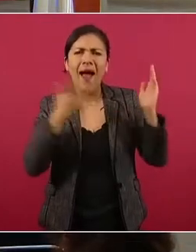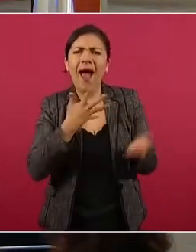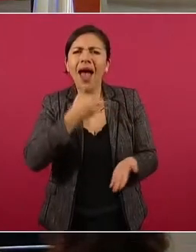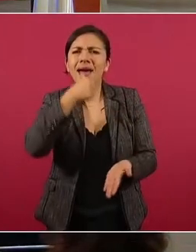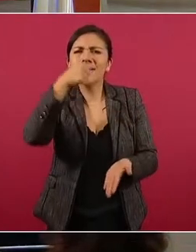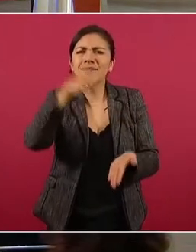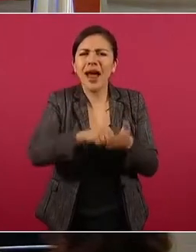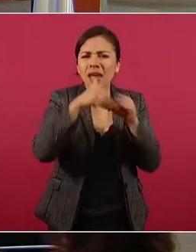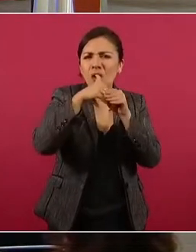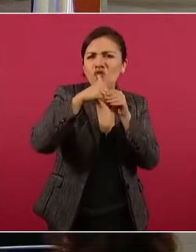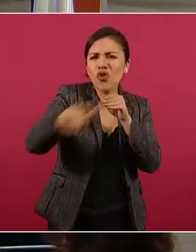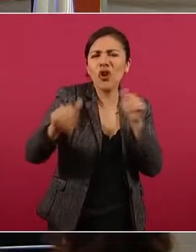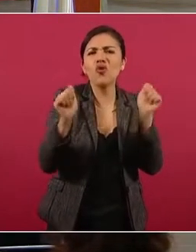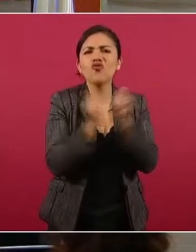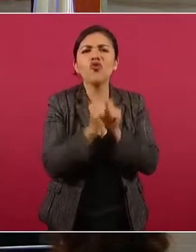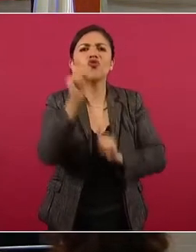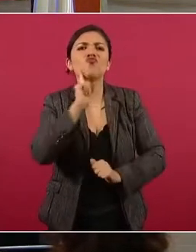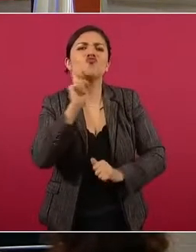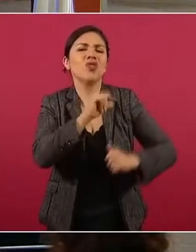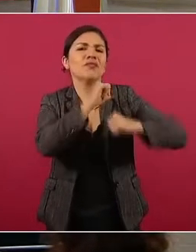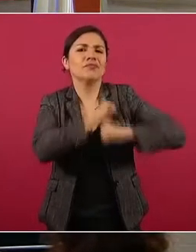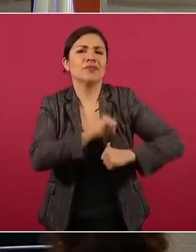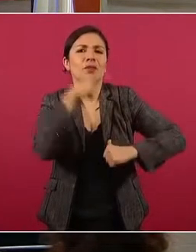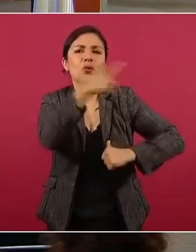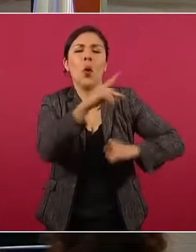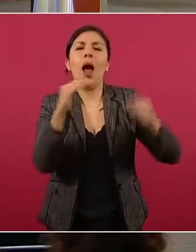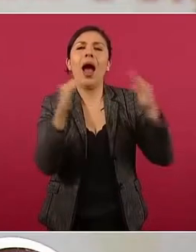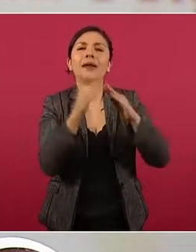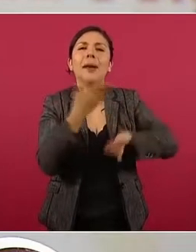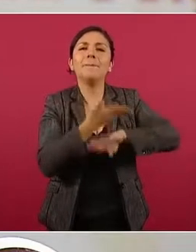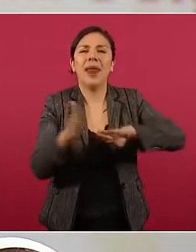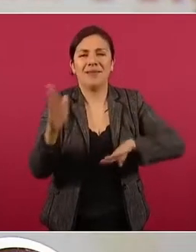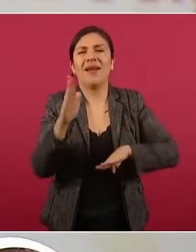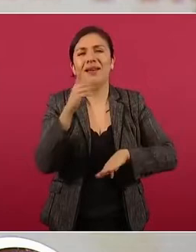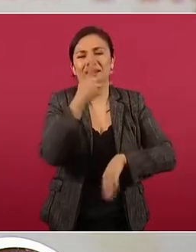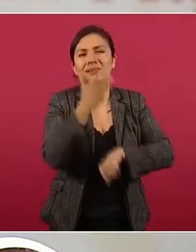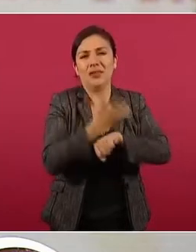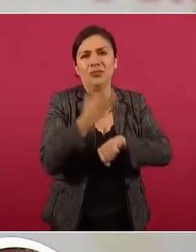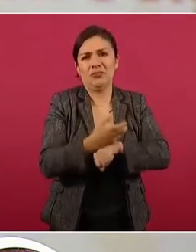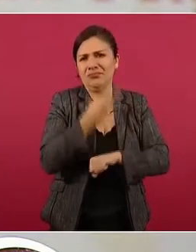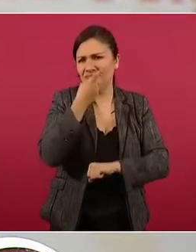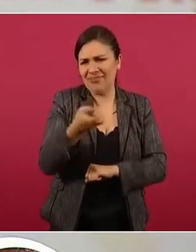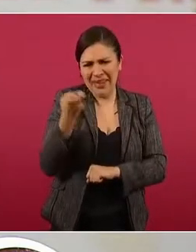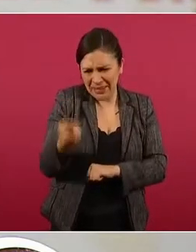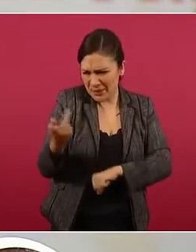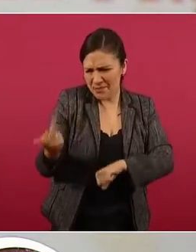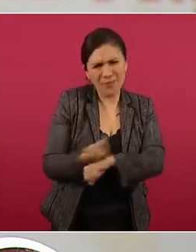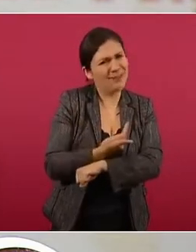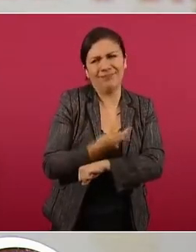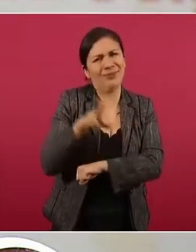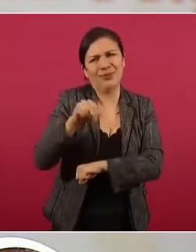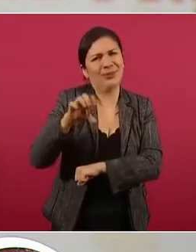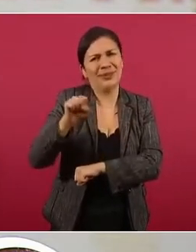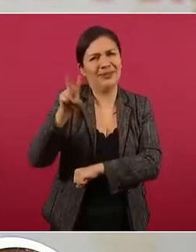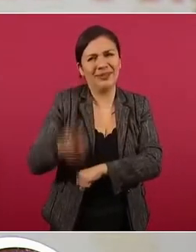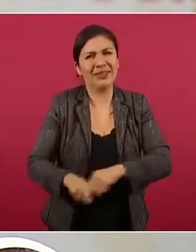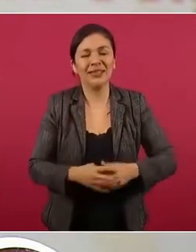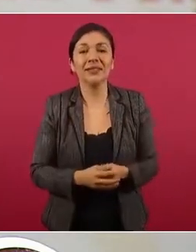enviado por la vocera de la Casa Blanca en la que niega lo ocurrido.